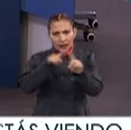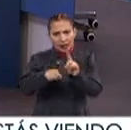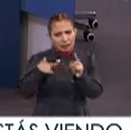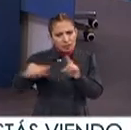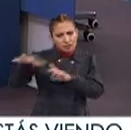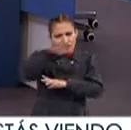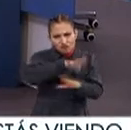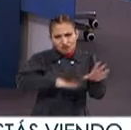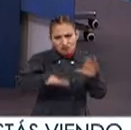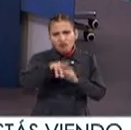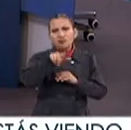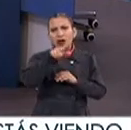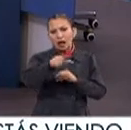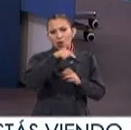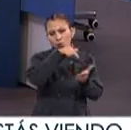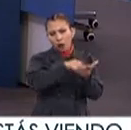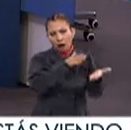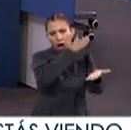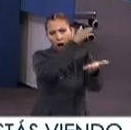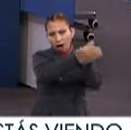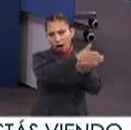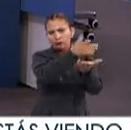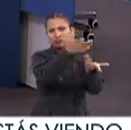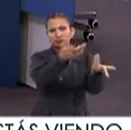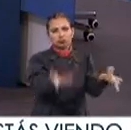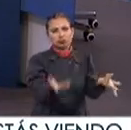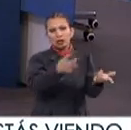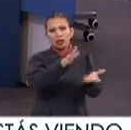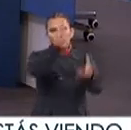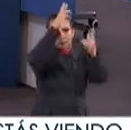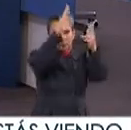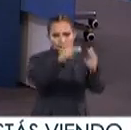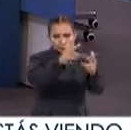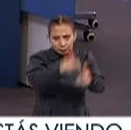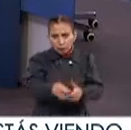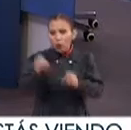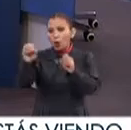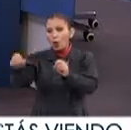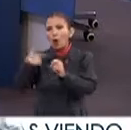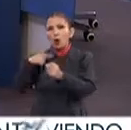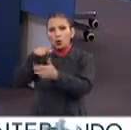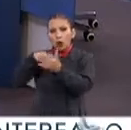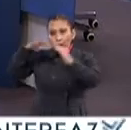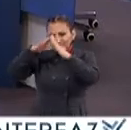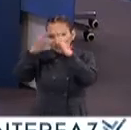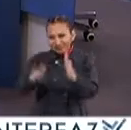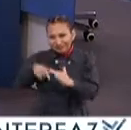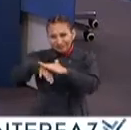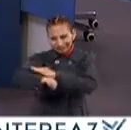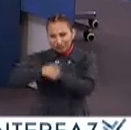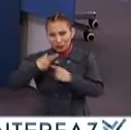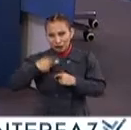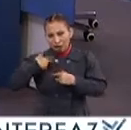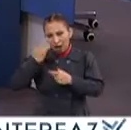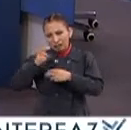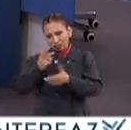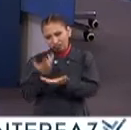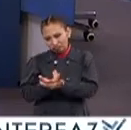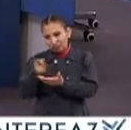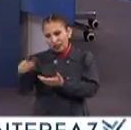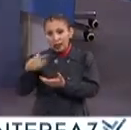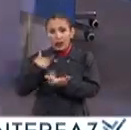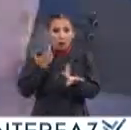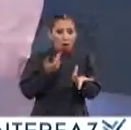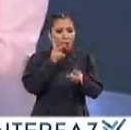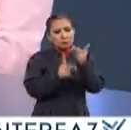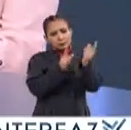escenarios, tanto en los sitios de zona colapsada como en albergues Y posteriormente en pláticas en